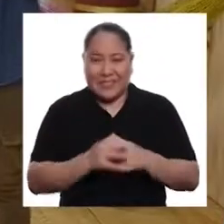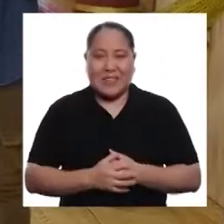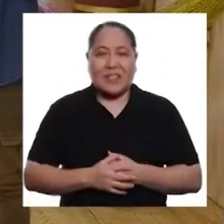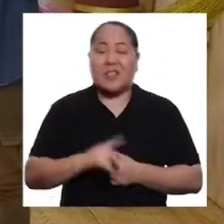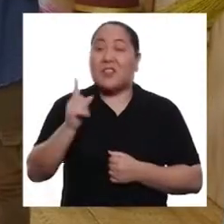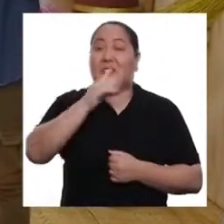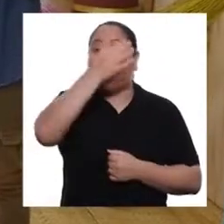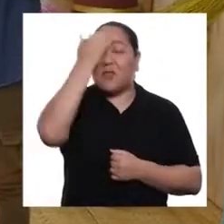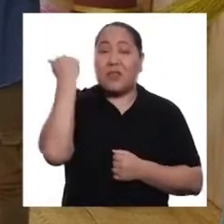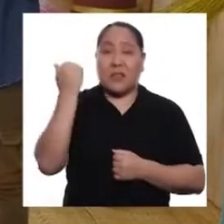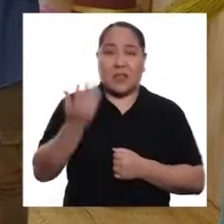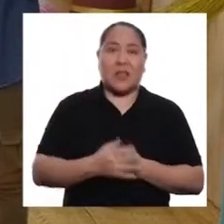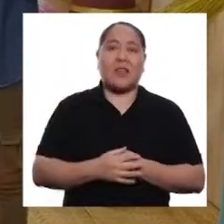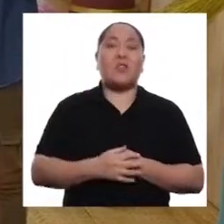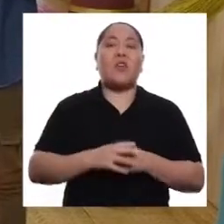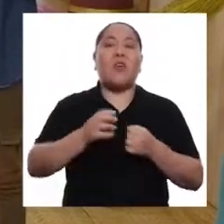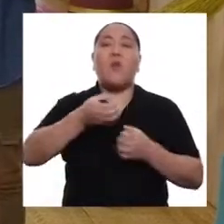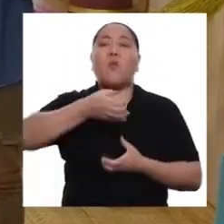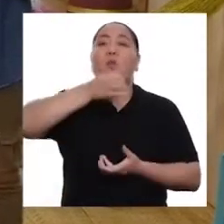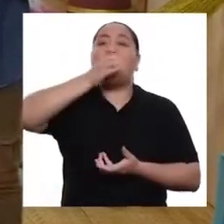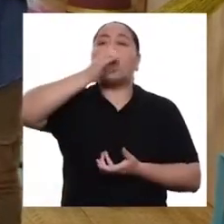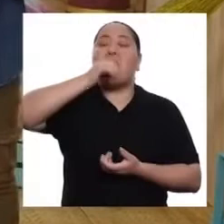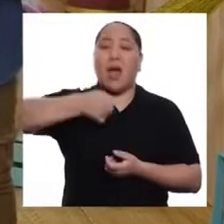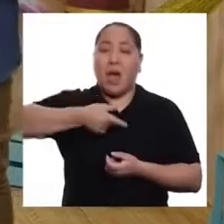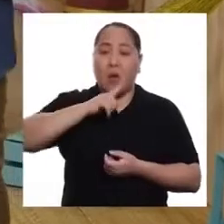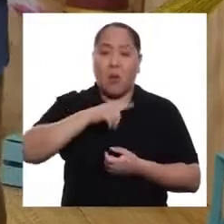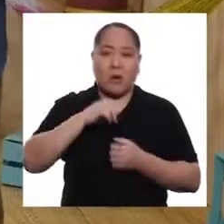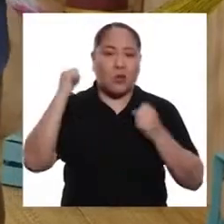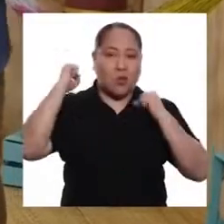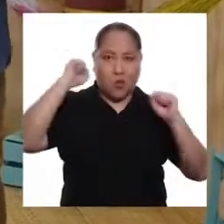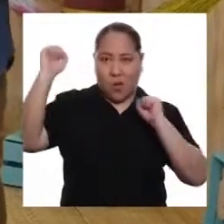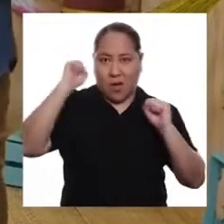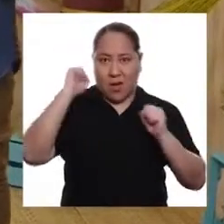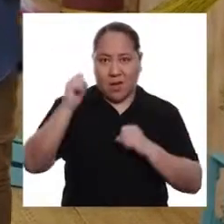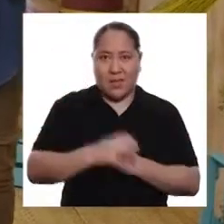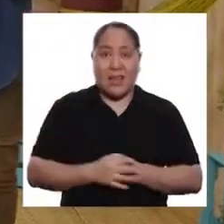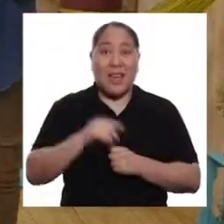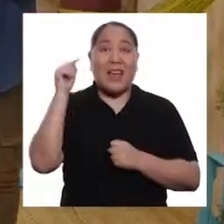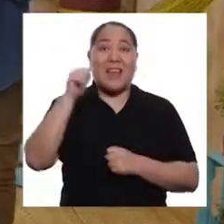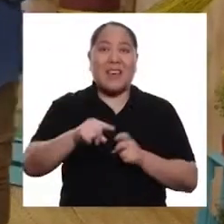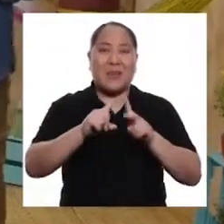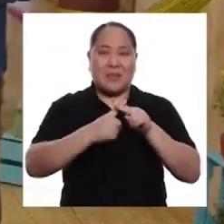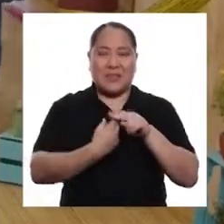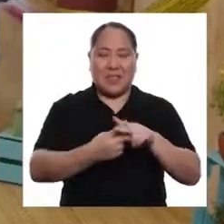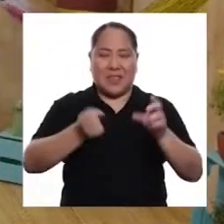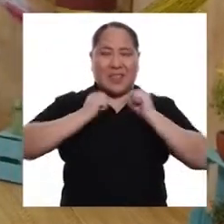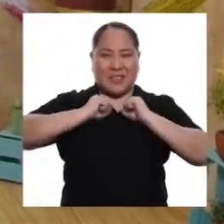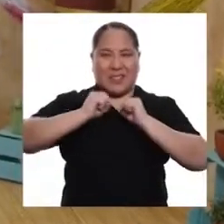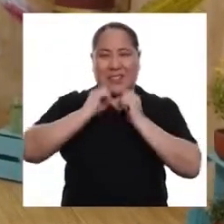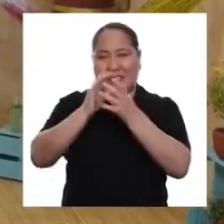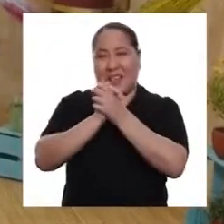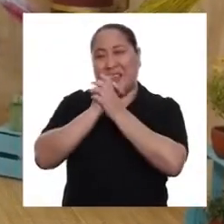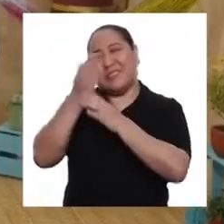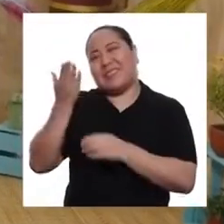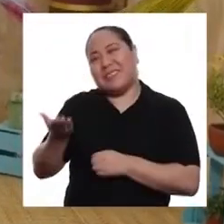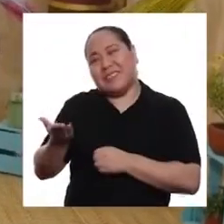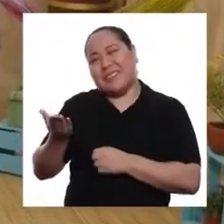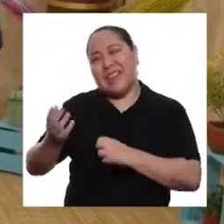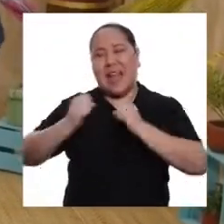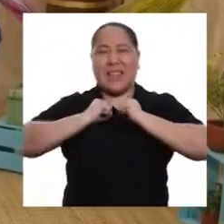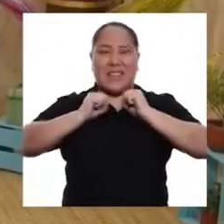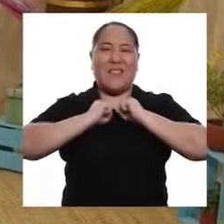No olviden tener su botella con agua y toalla a mano, porque aquí vamos con los ejercicios de nuestros amigos